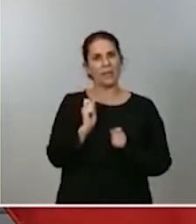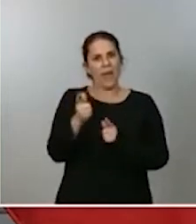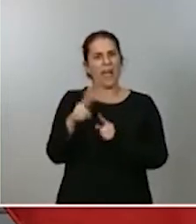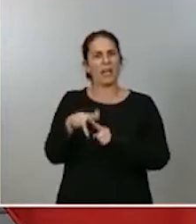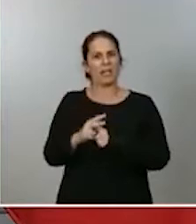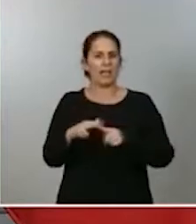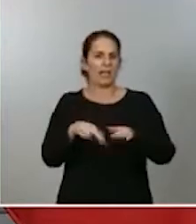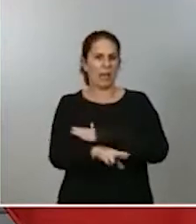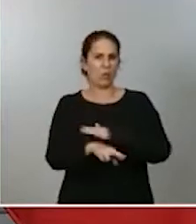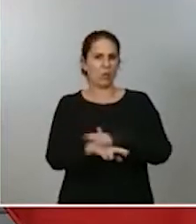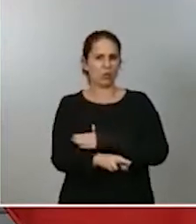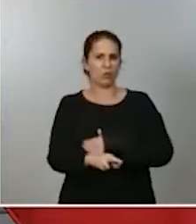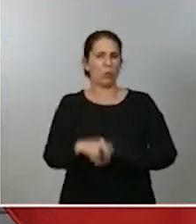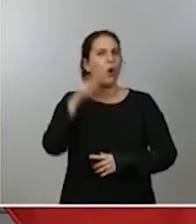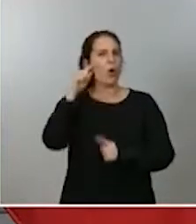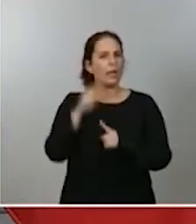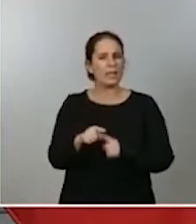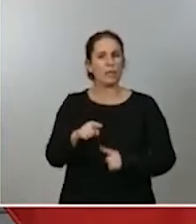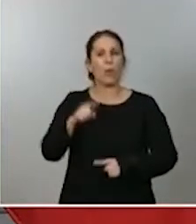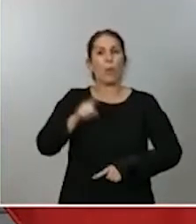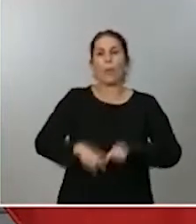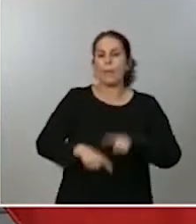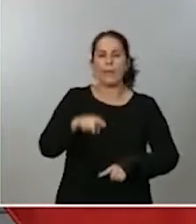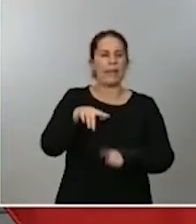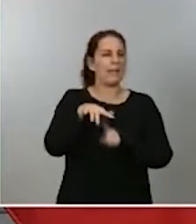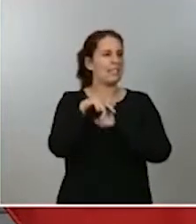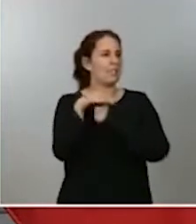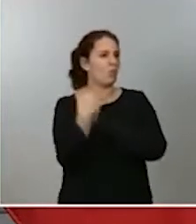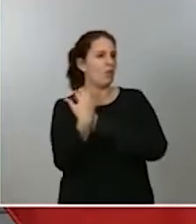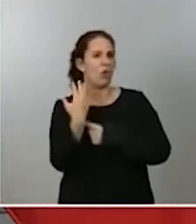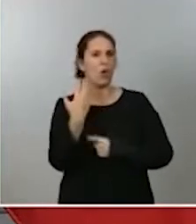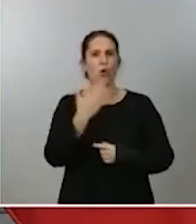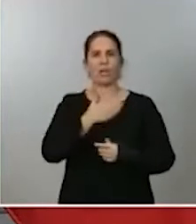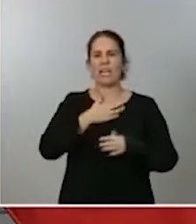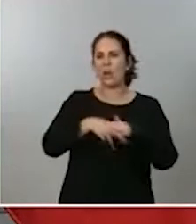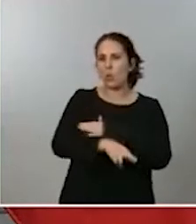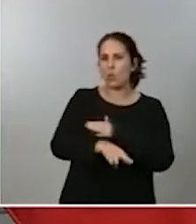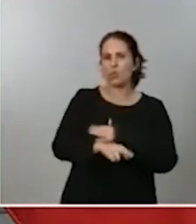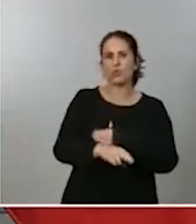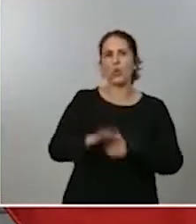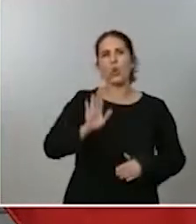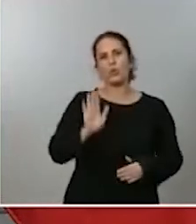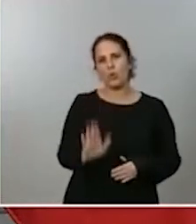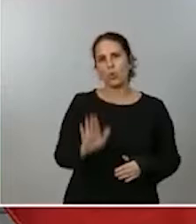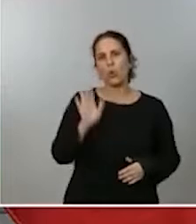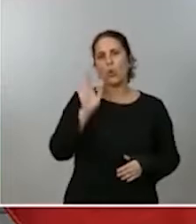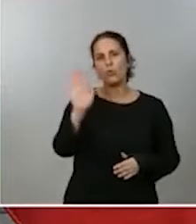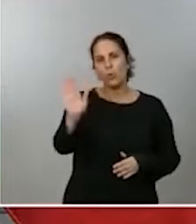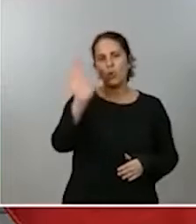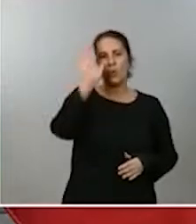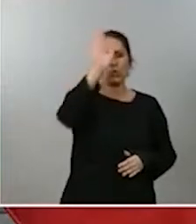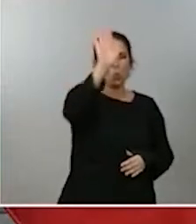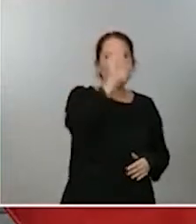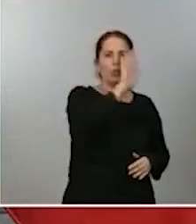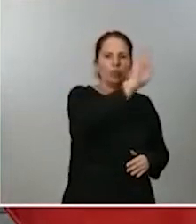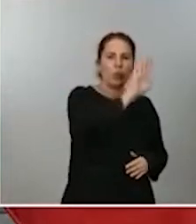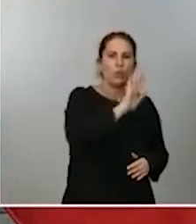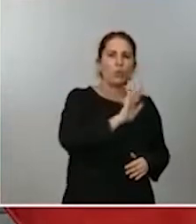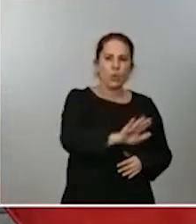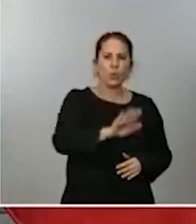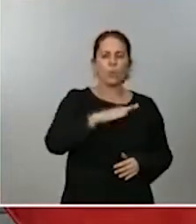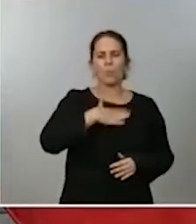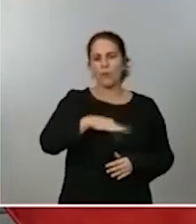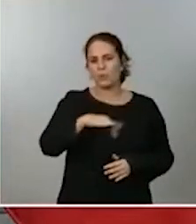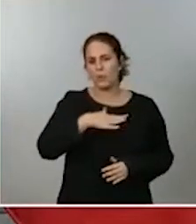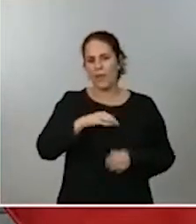territorio, de la situación del sistema sanitario que haya y, por tanto, de la posibilidad de transmisión del virus y de colapso